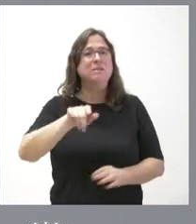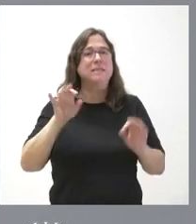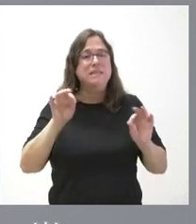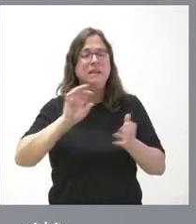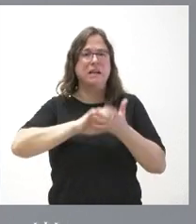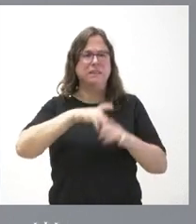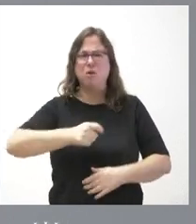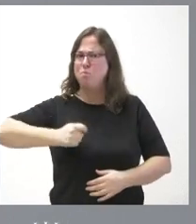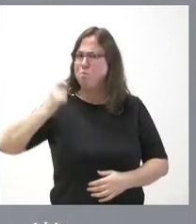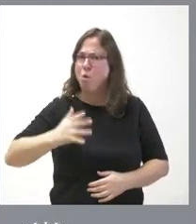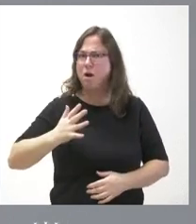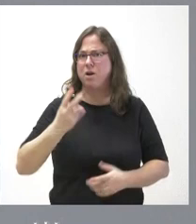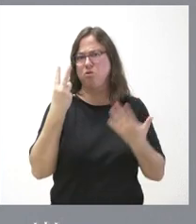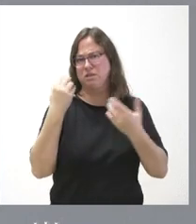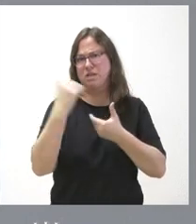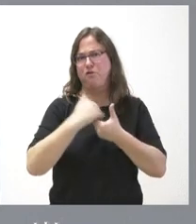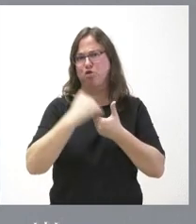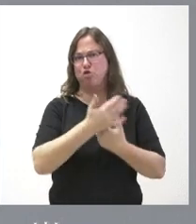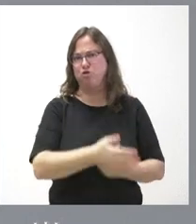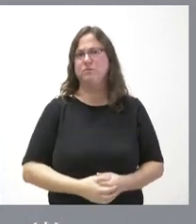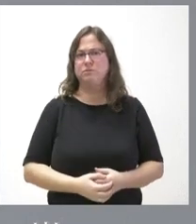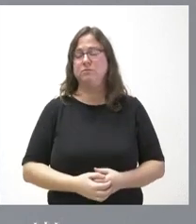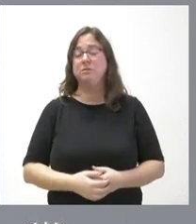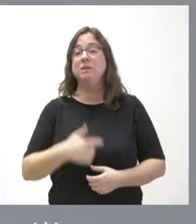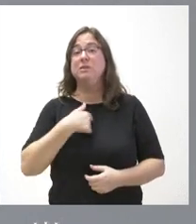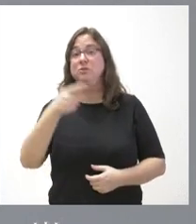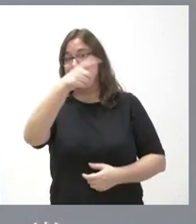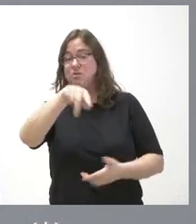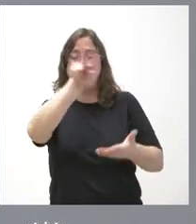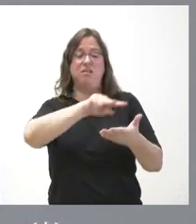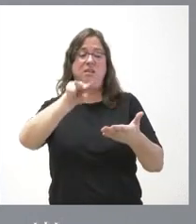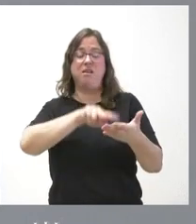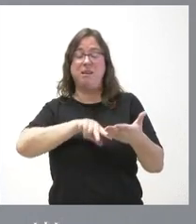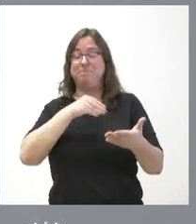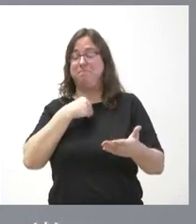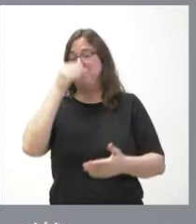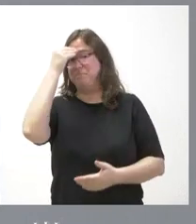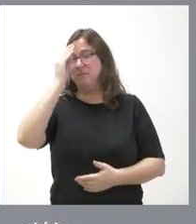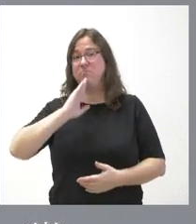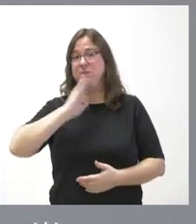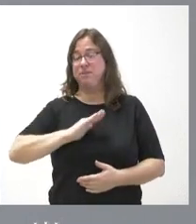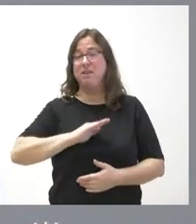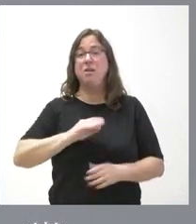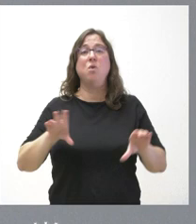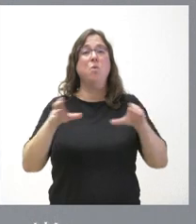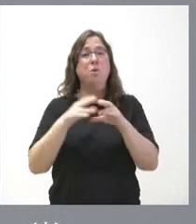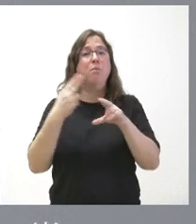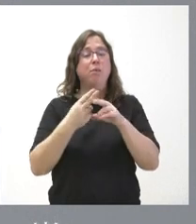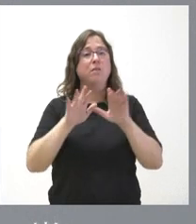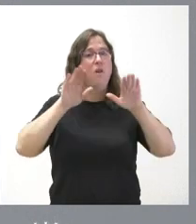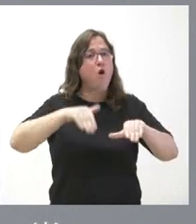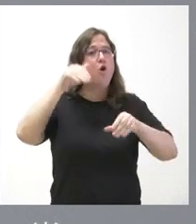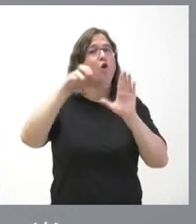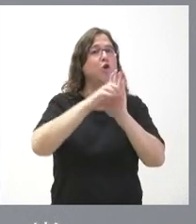Castilla y León. Yo creo que lo que hayan podido leer ustedes es impropio de partidos constitucionalistas, donde